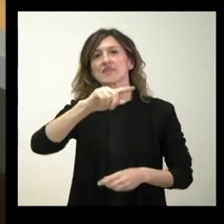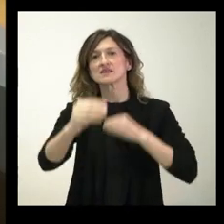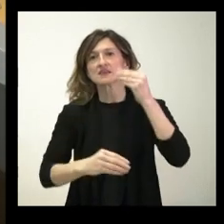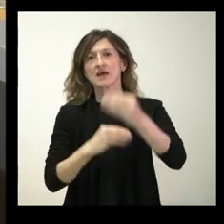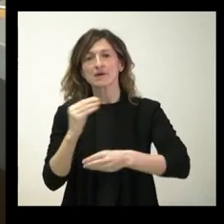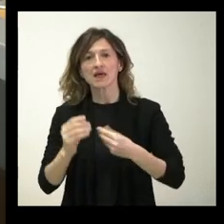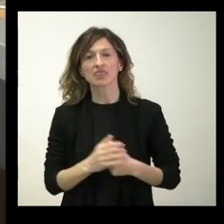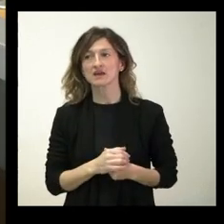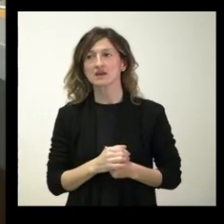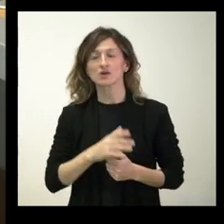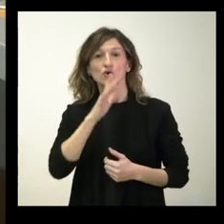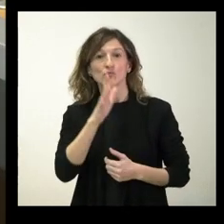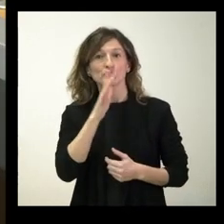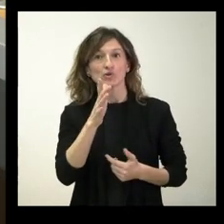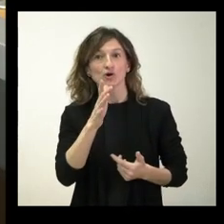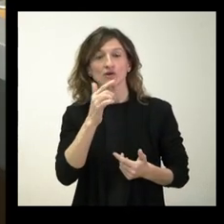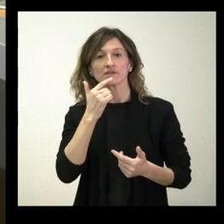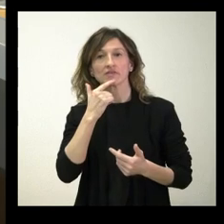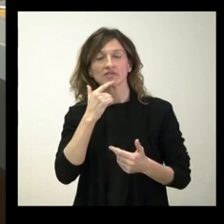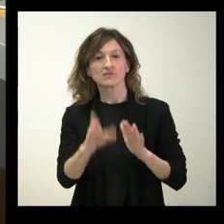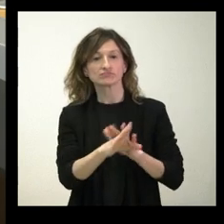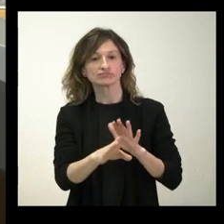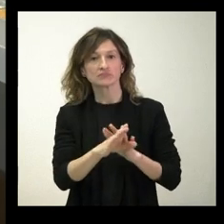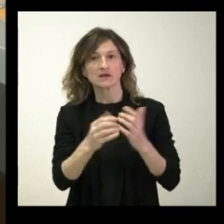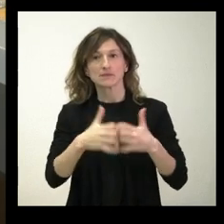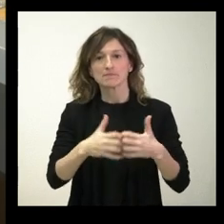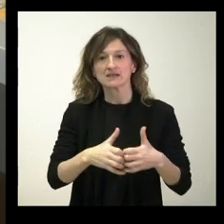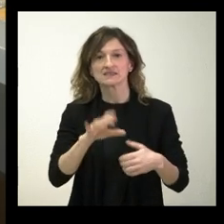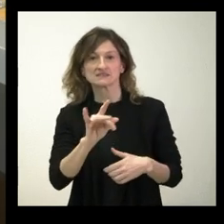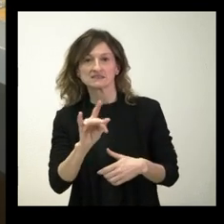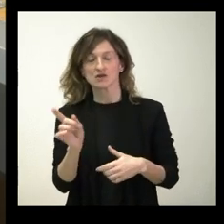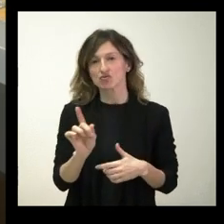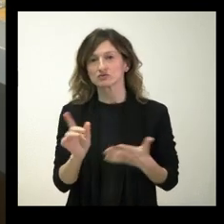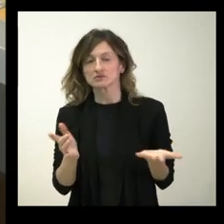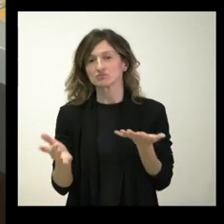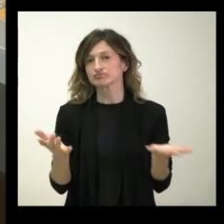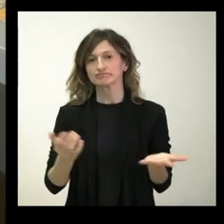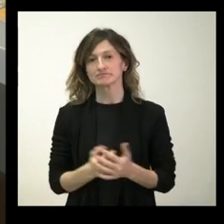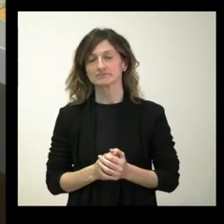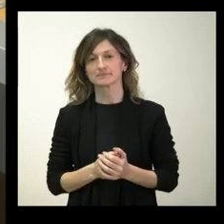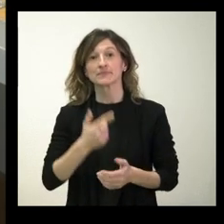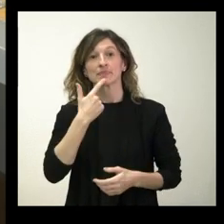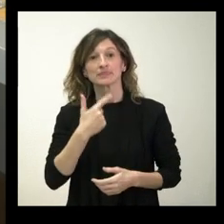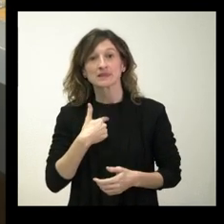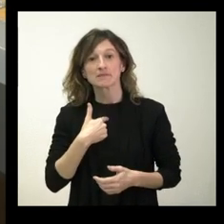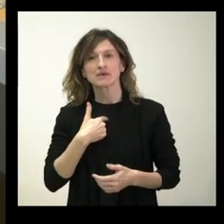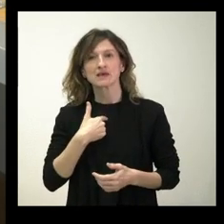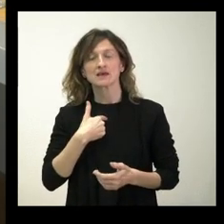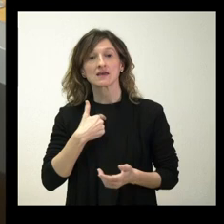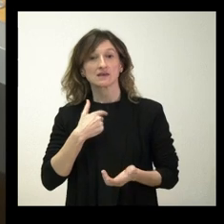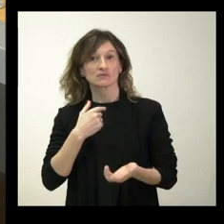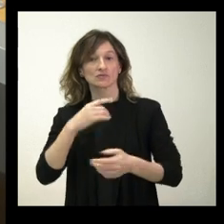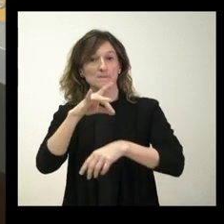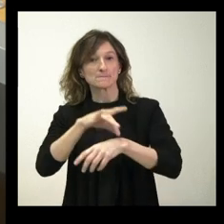ni se mantienen ni se ponen en marcha, pero no son, pero sí son. ¿Usted me puede decir cuándo se va a enviar la instrucción a los